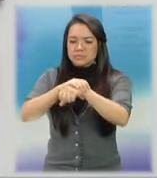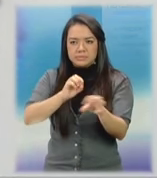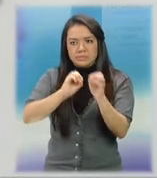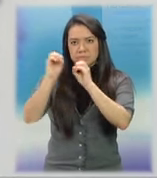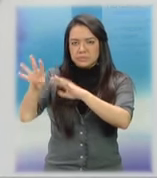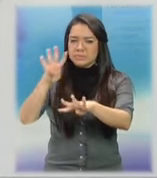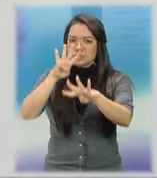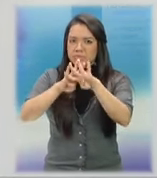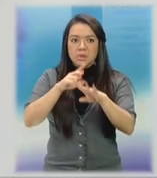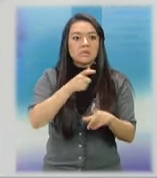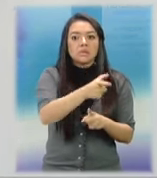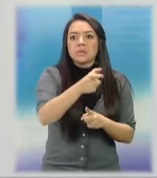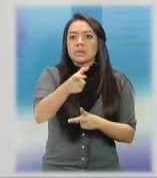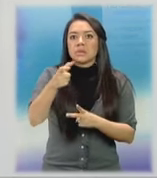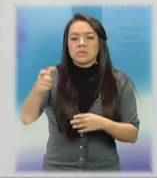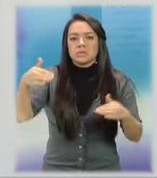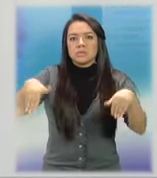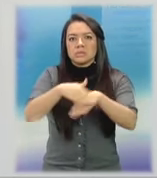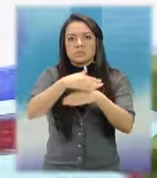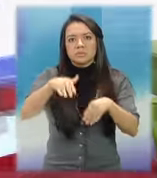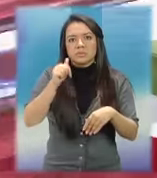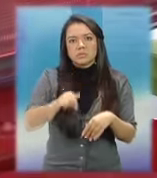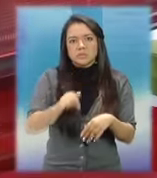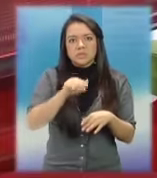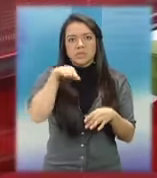con la que intimidaba a los vecinos del sector.